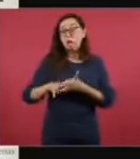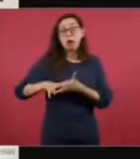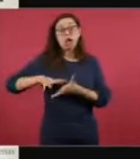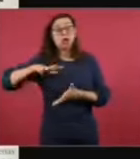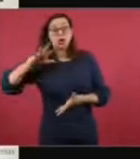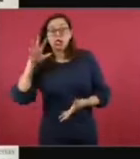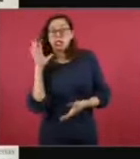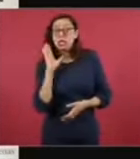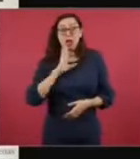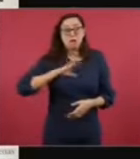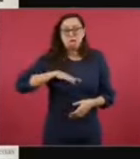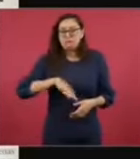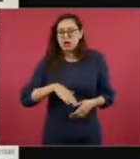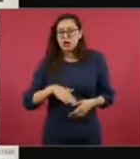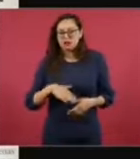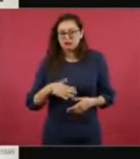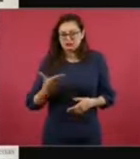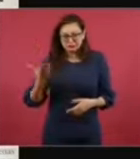de la aplanadora.